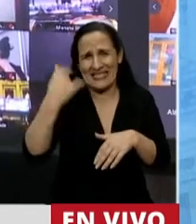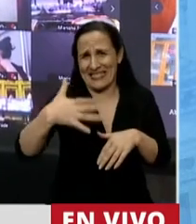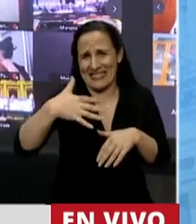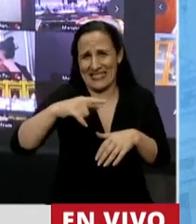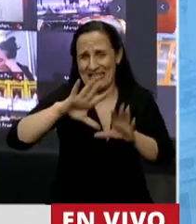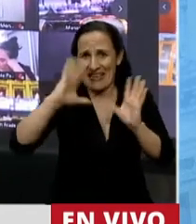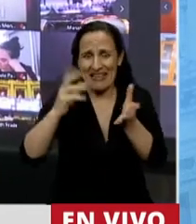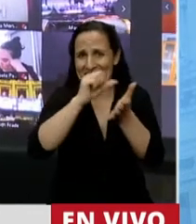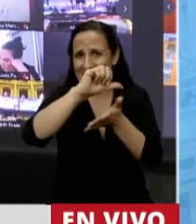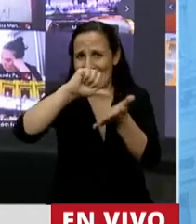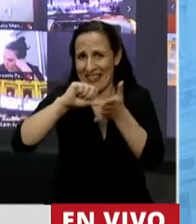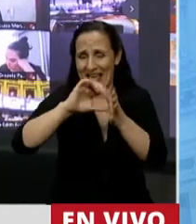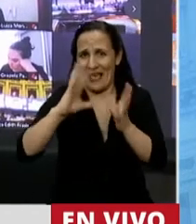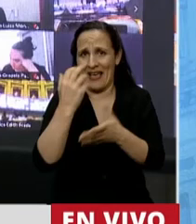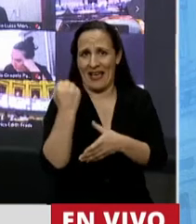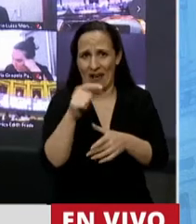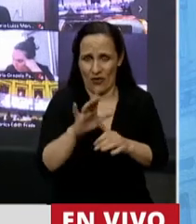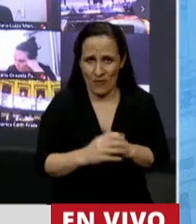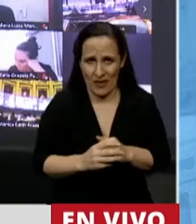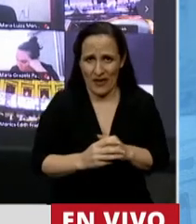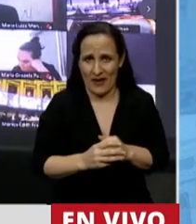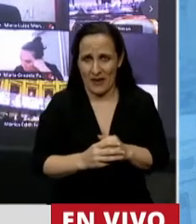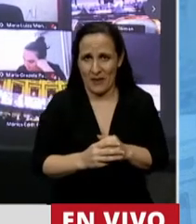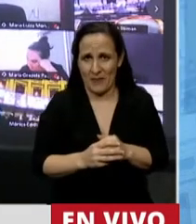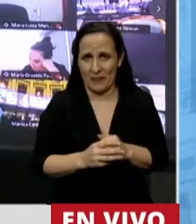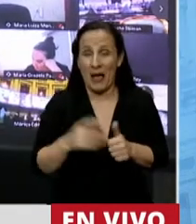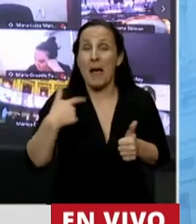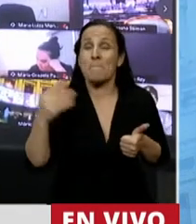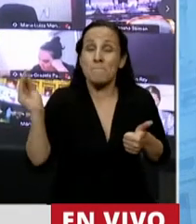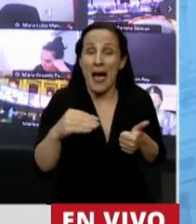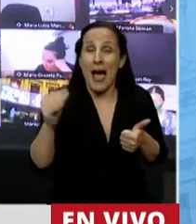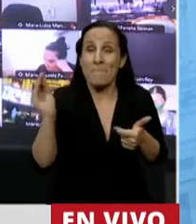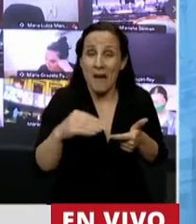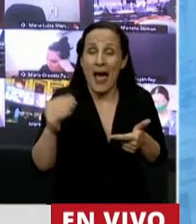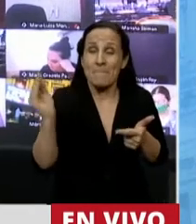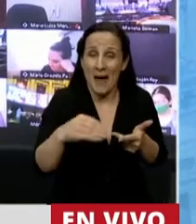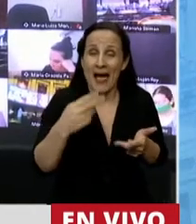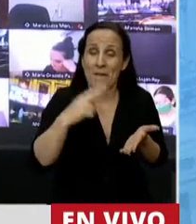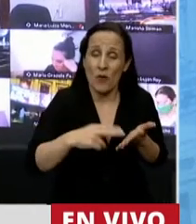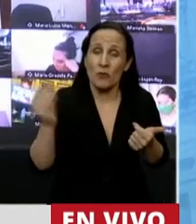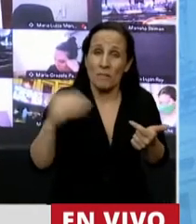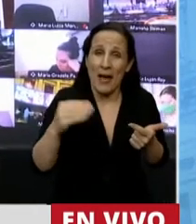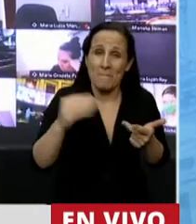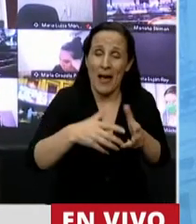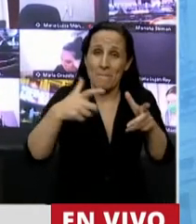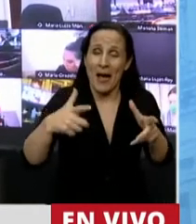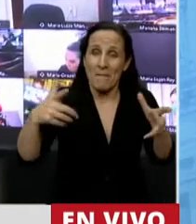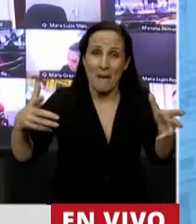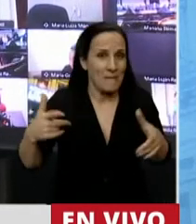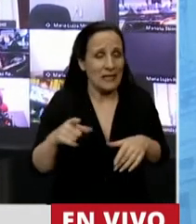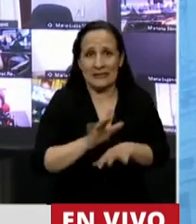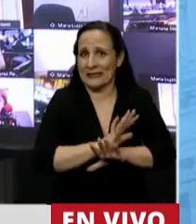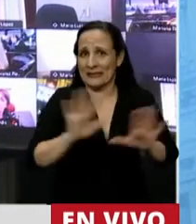economías relevantes del planeta. No podemos cargar más a nuestro sistema, demos a nuestro sistema